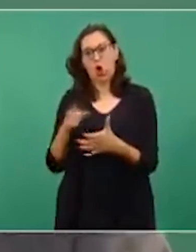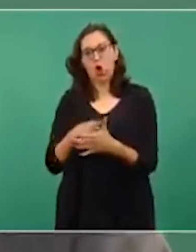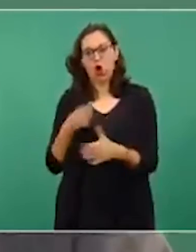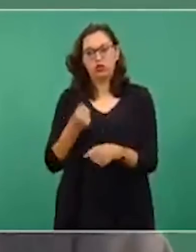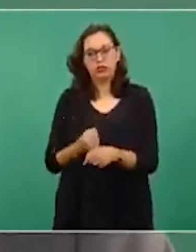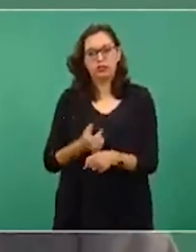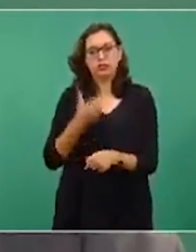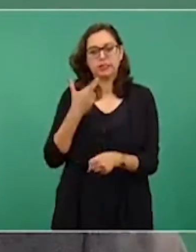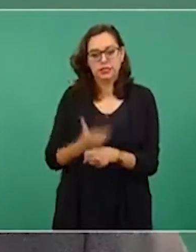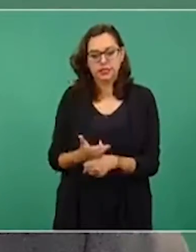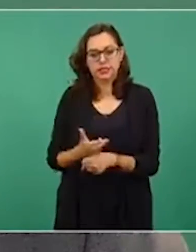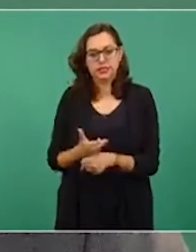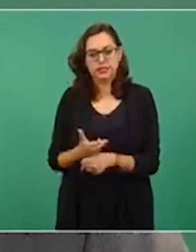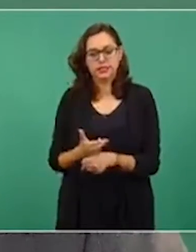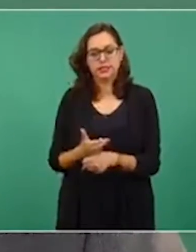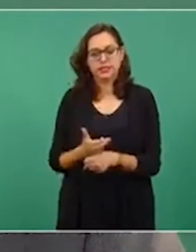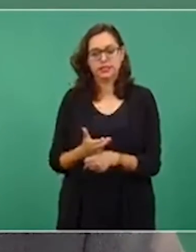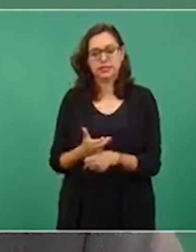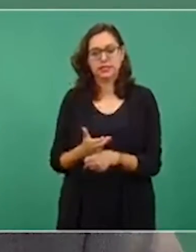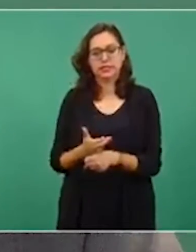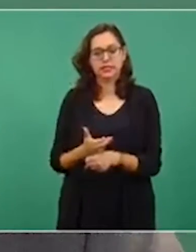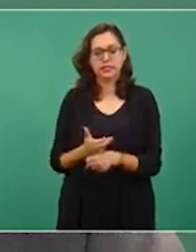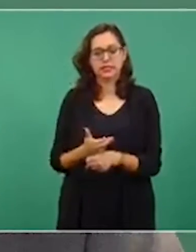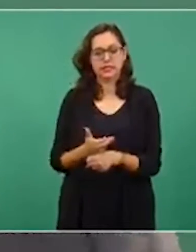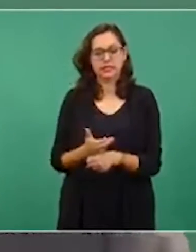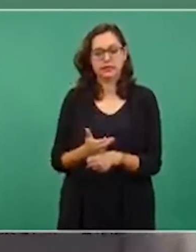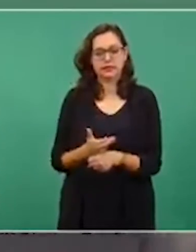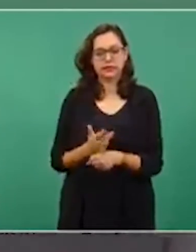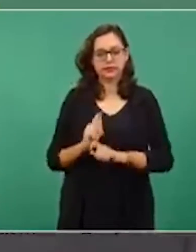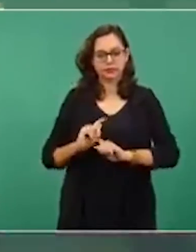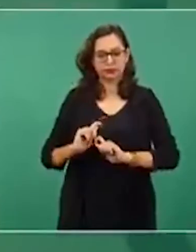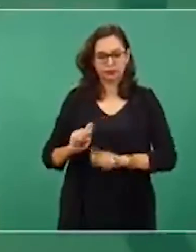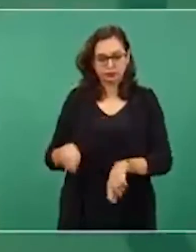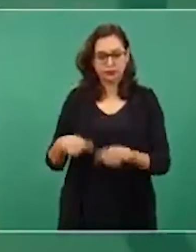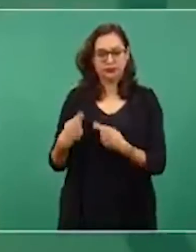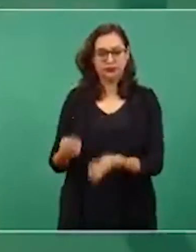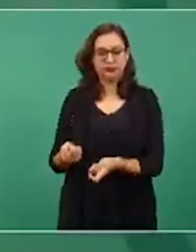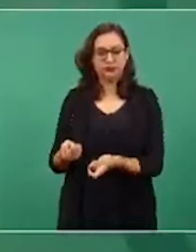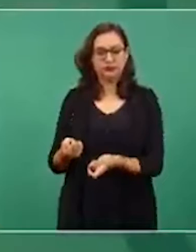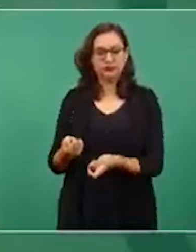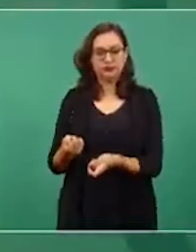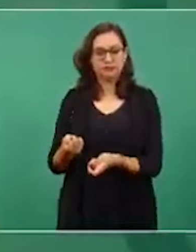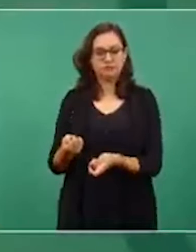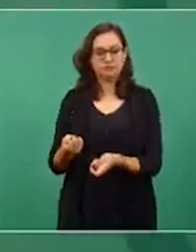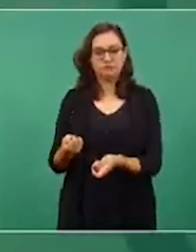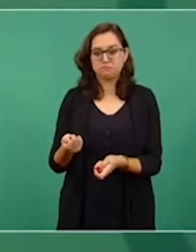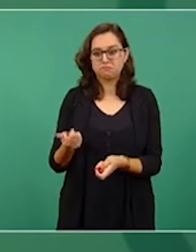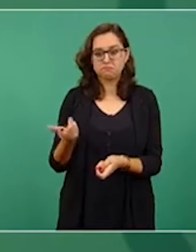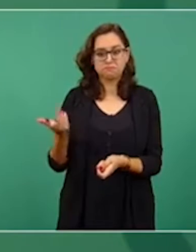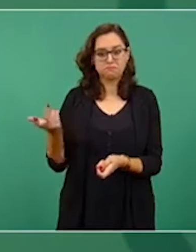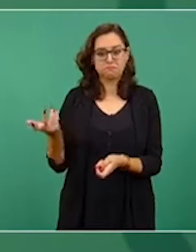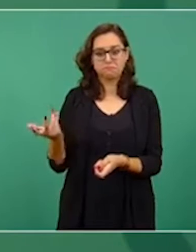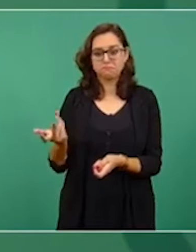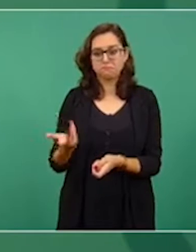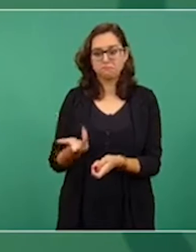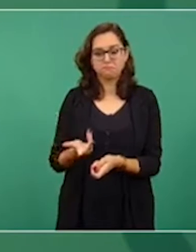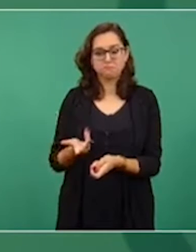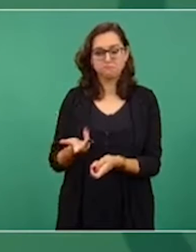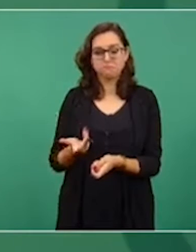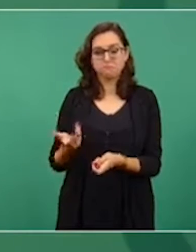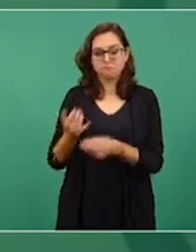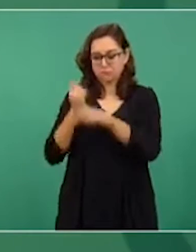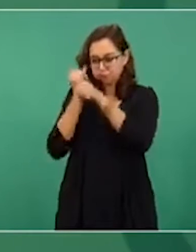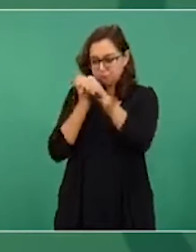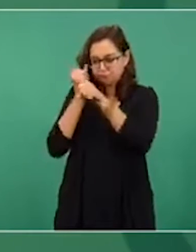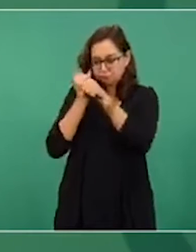secretaría para la